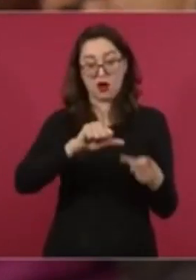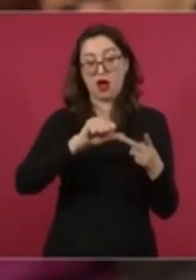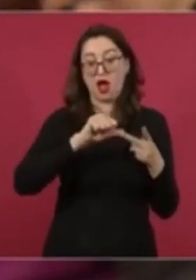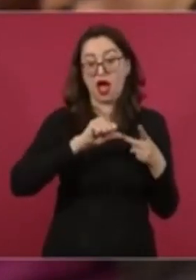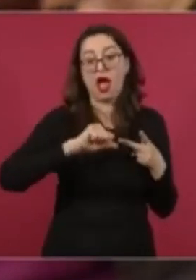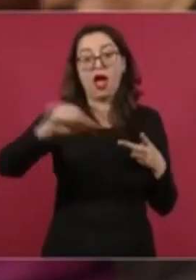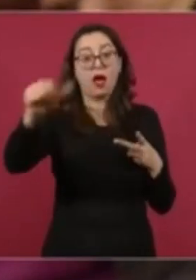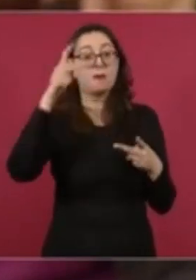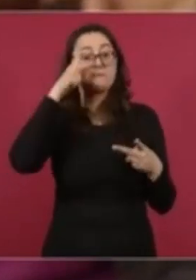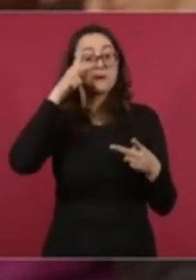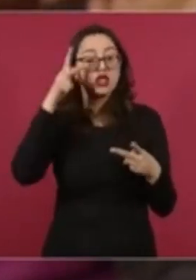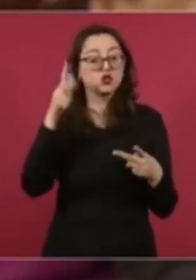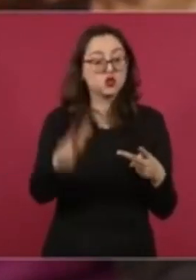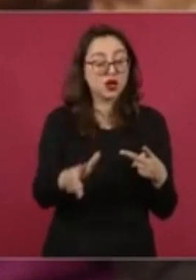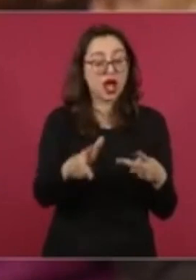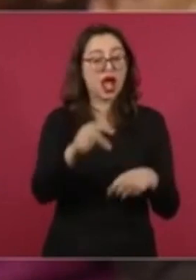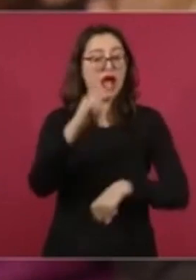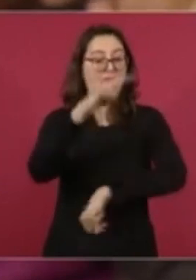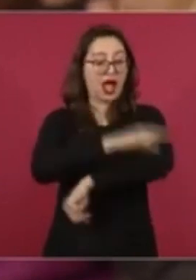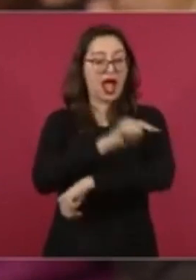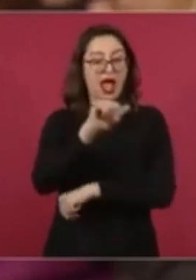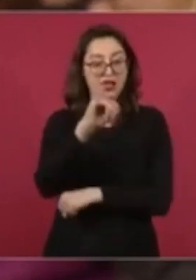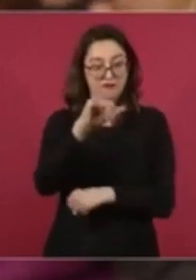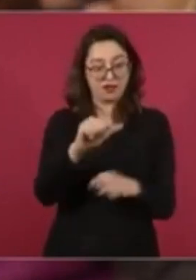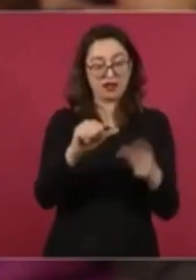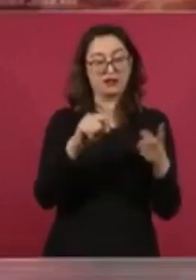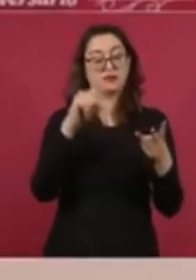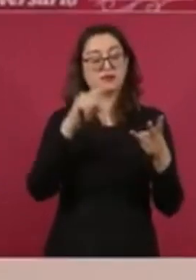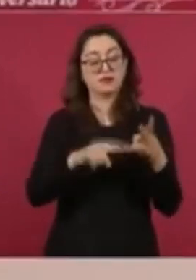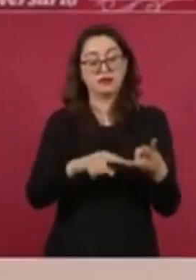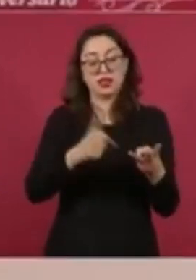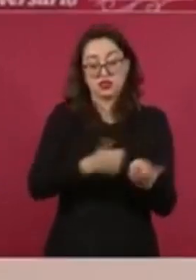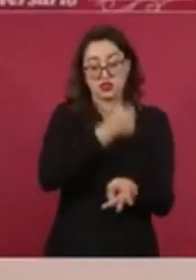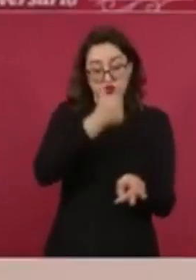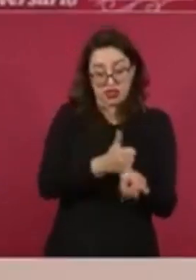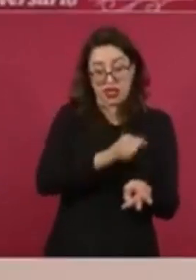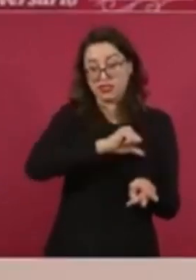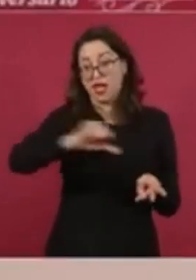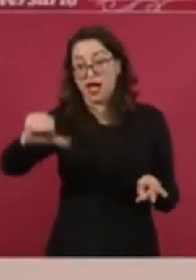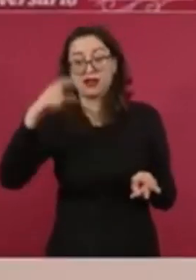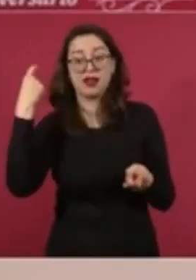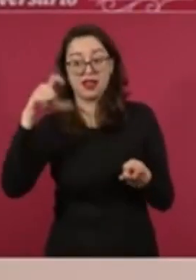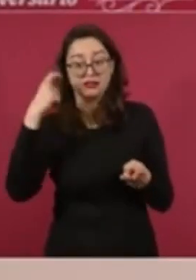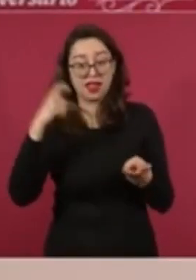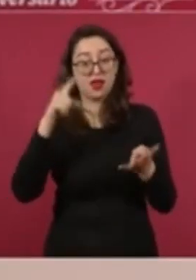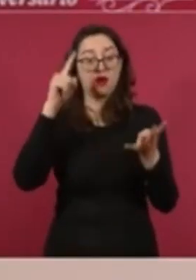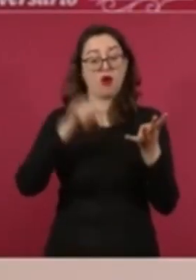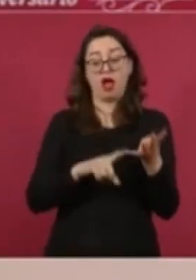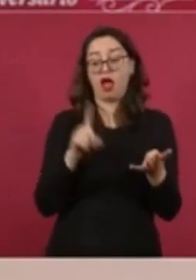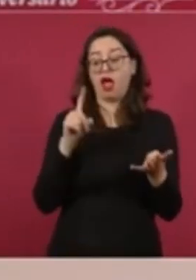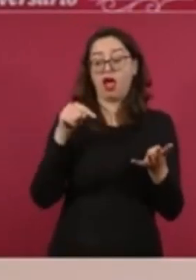Apachuca, México, Querétaro, León, Aguascalientes,